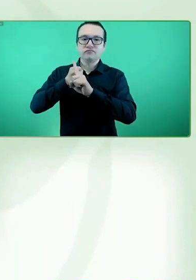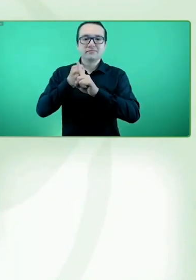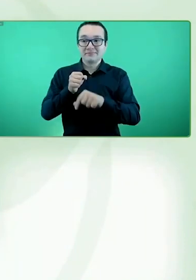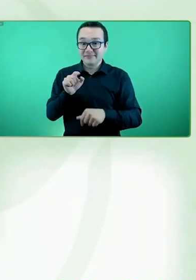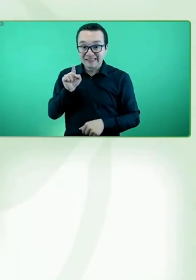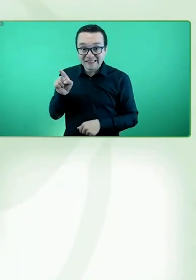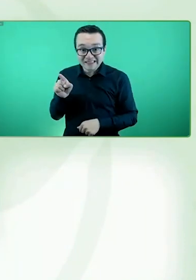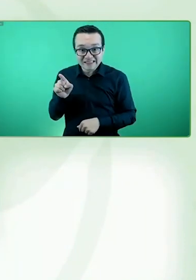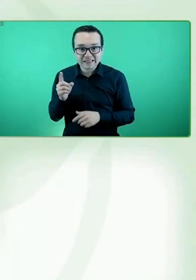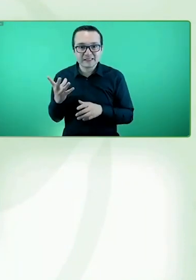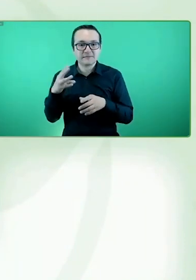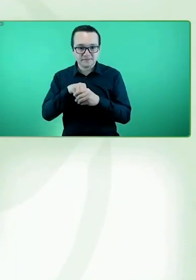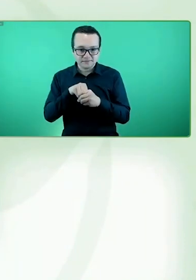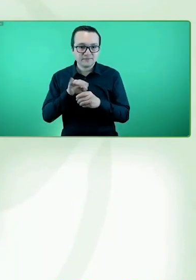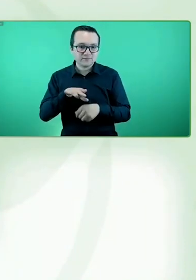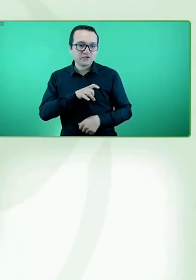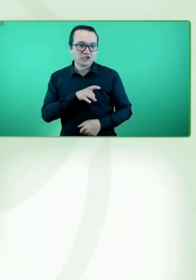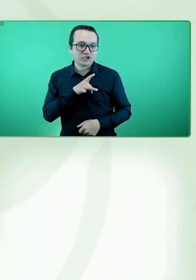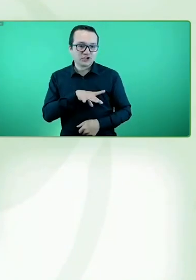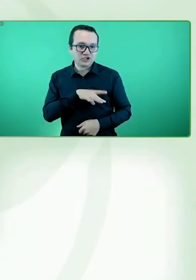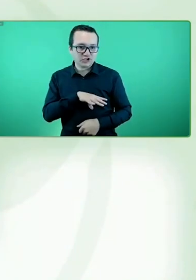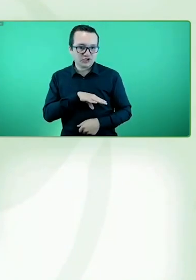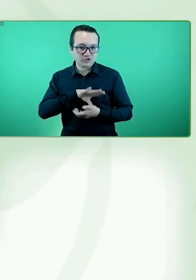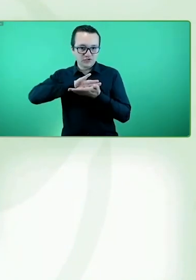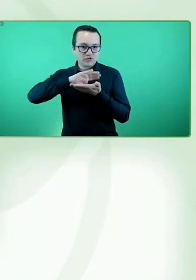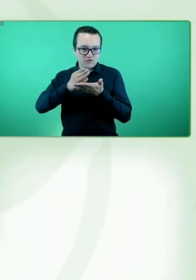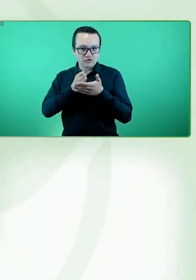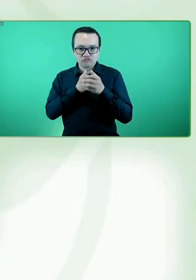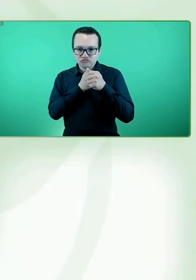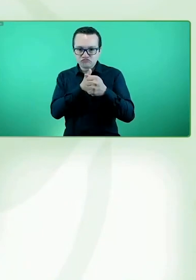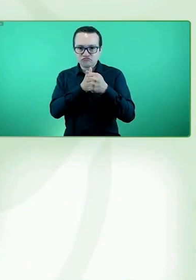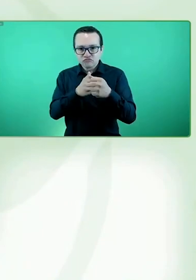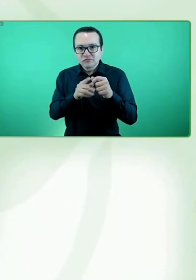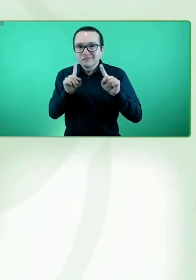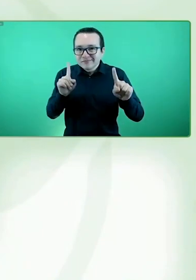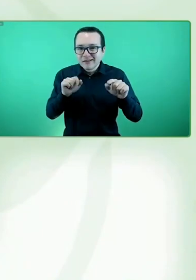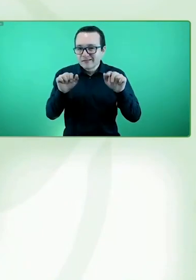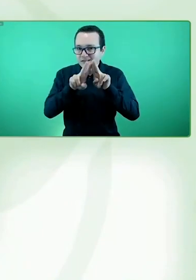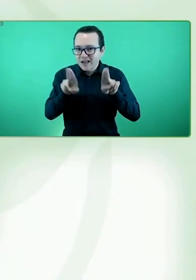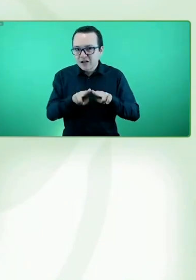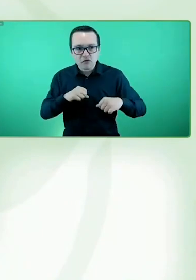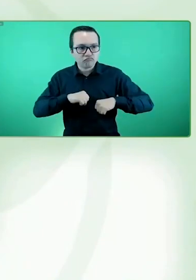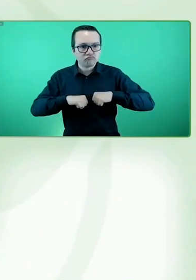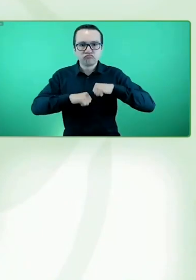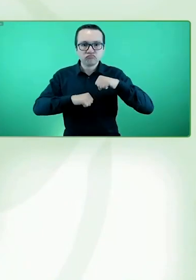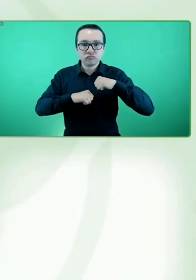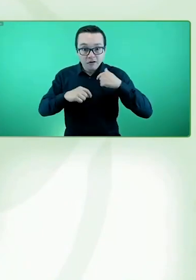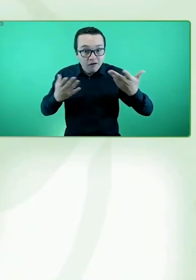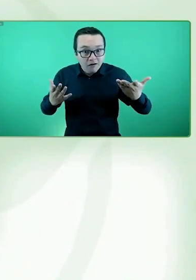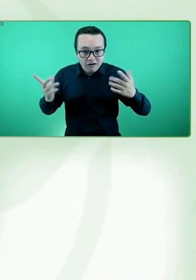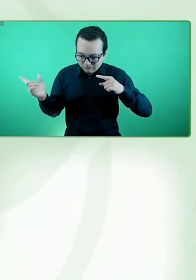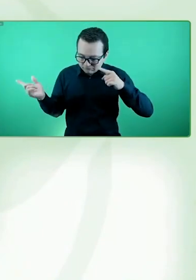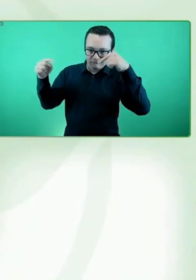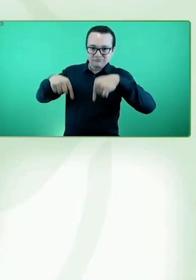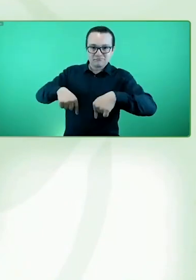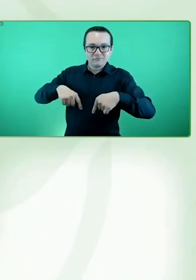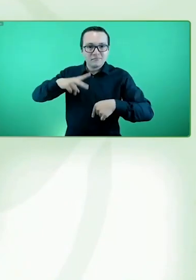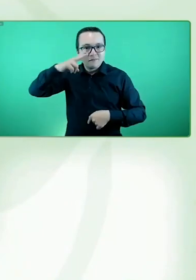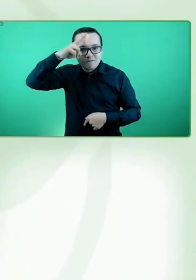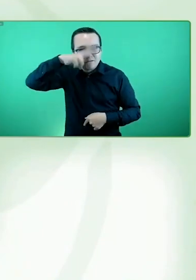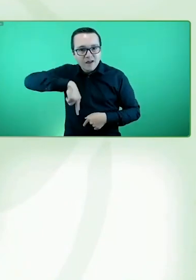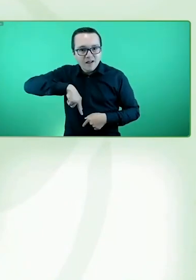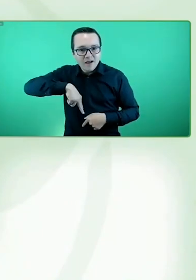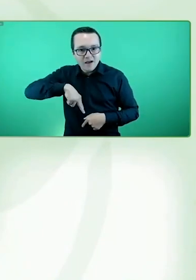chilena, pero con una gran proyección internacional, y que ha llegado hasta Viena, hasta Austria, para cerrar el círculo y llevar